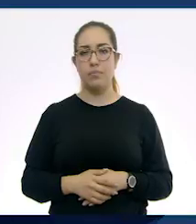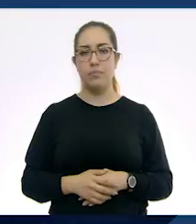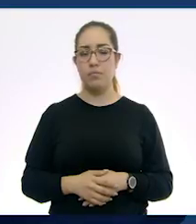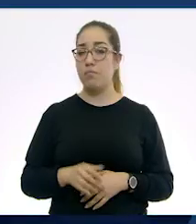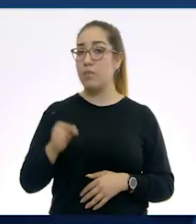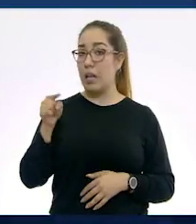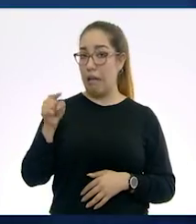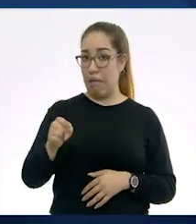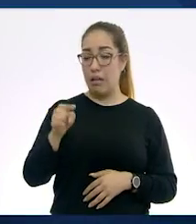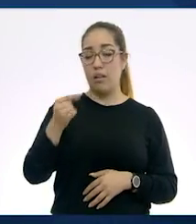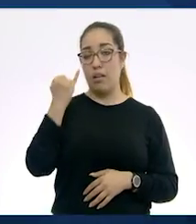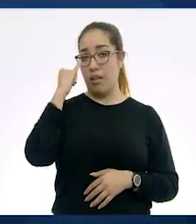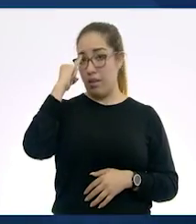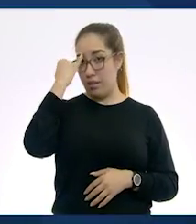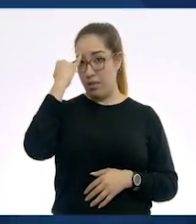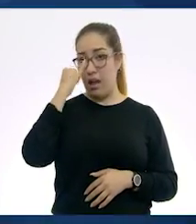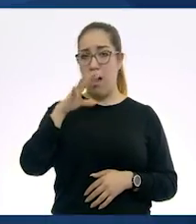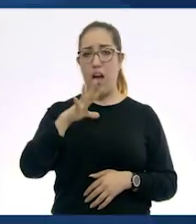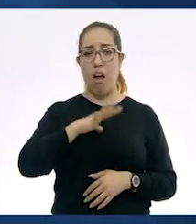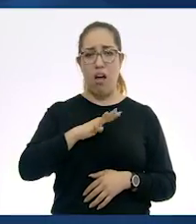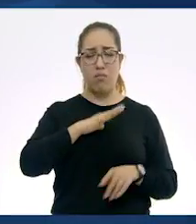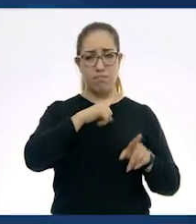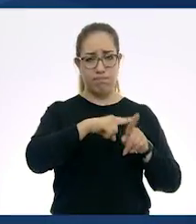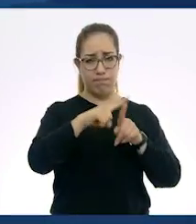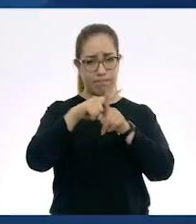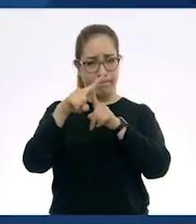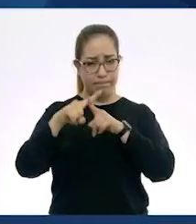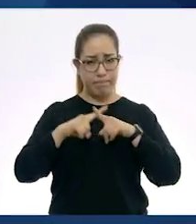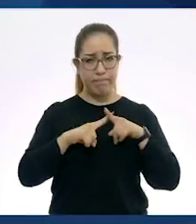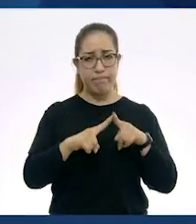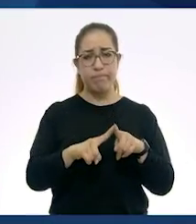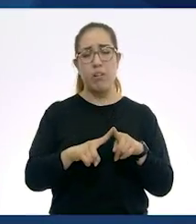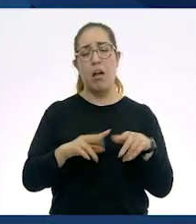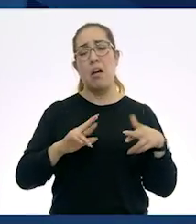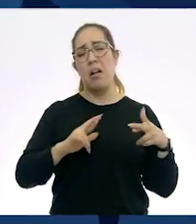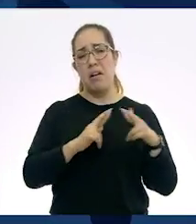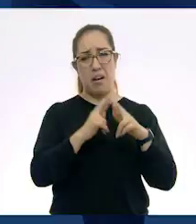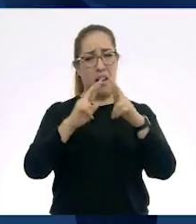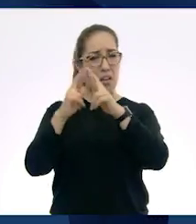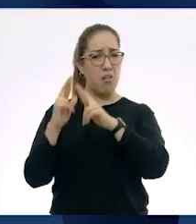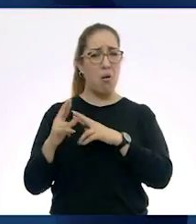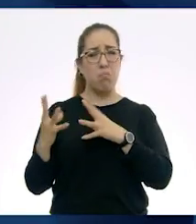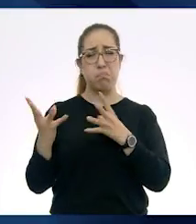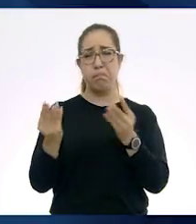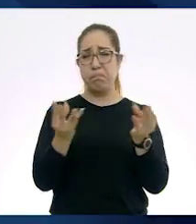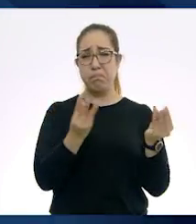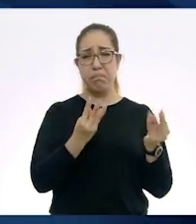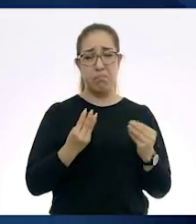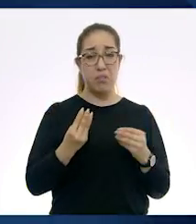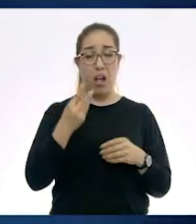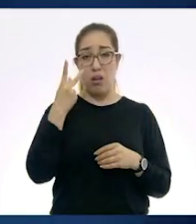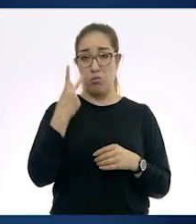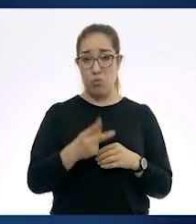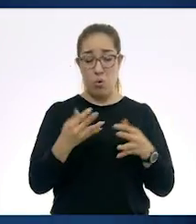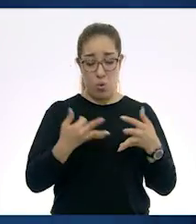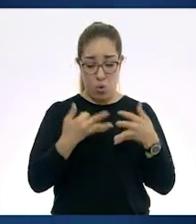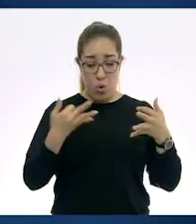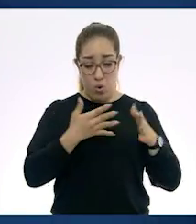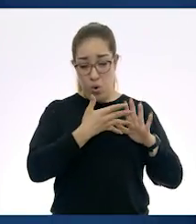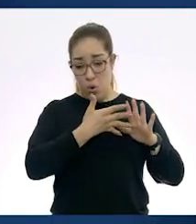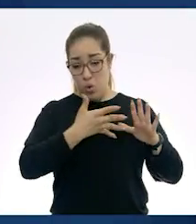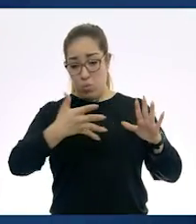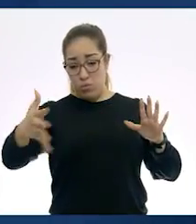de que se desarrollaron diferentes religiones y que a lo largo de su territorio